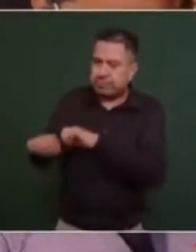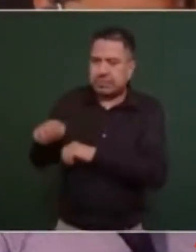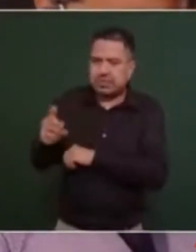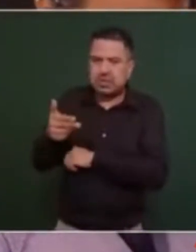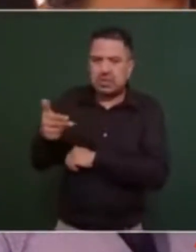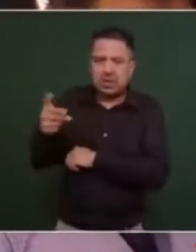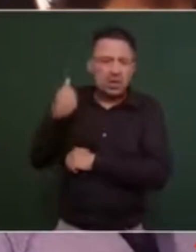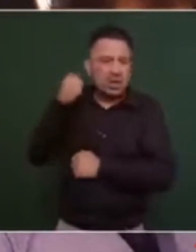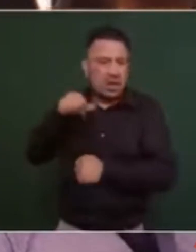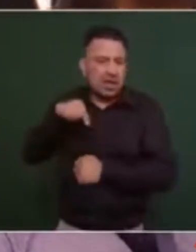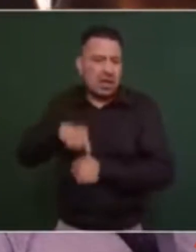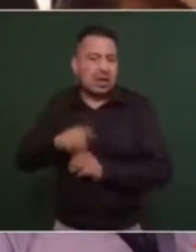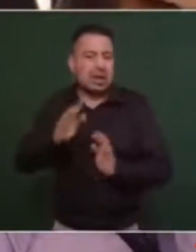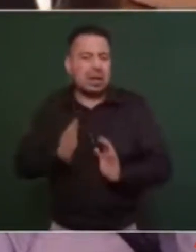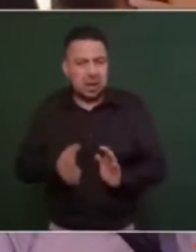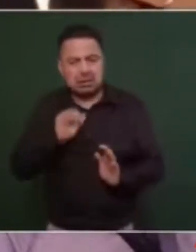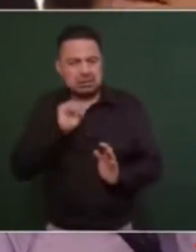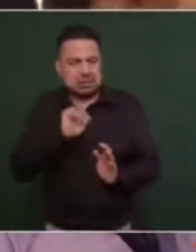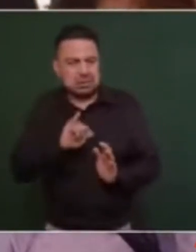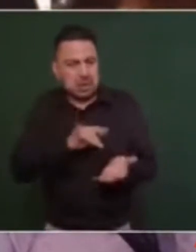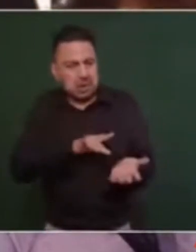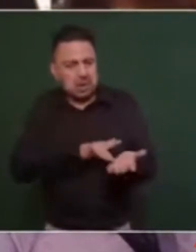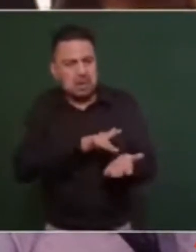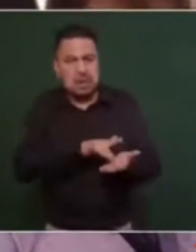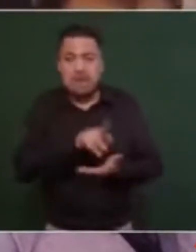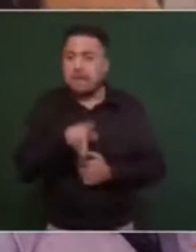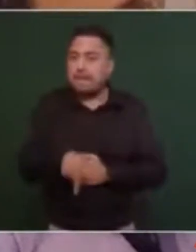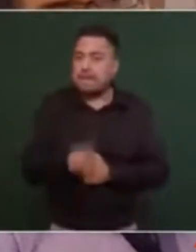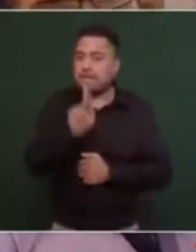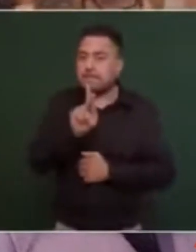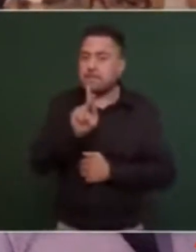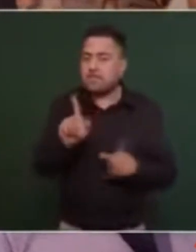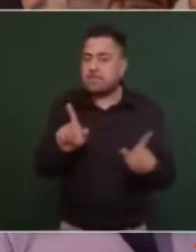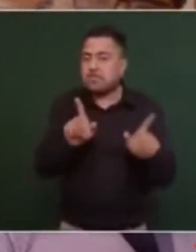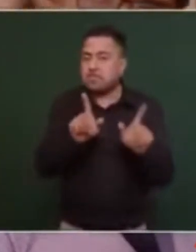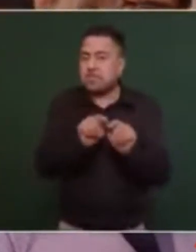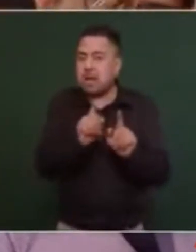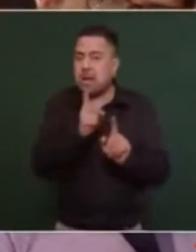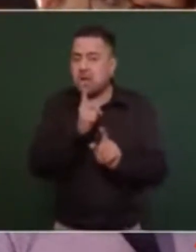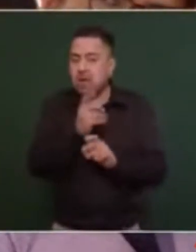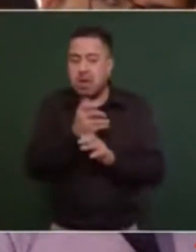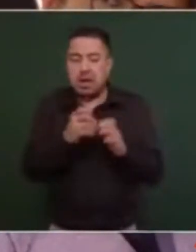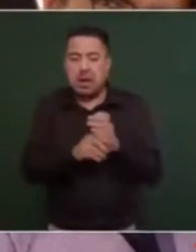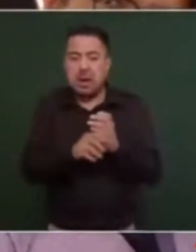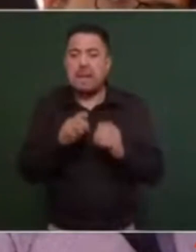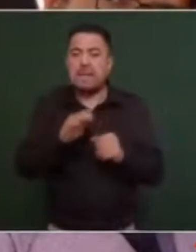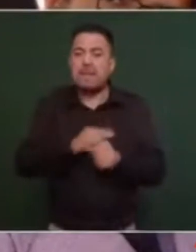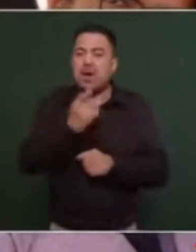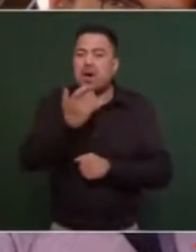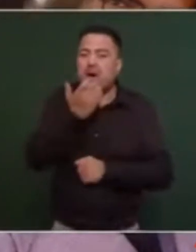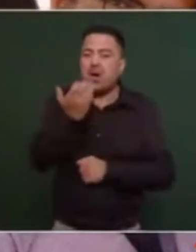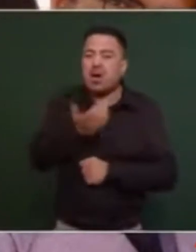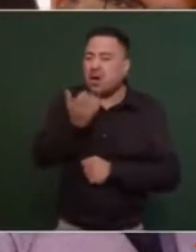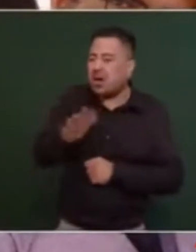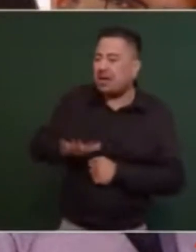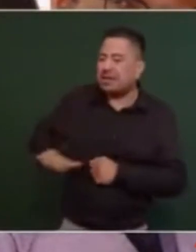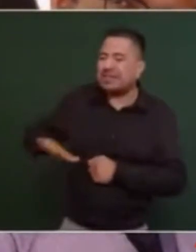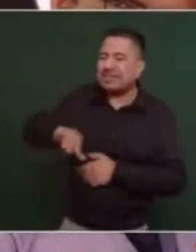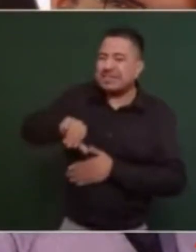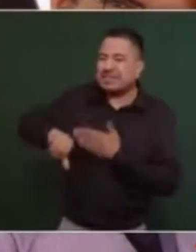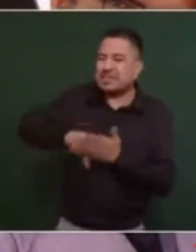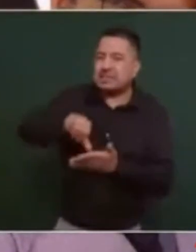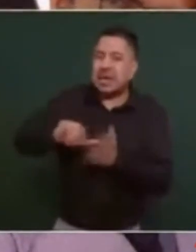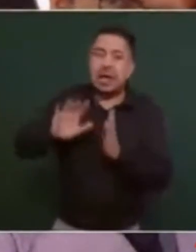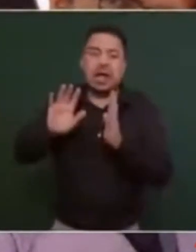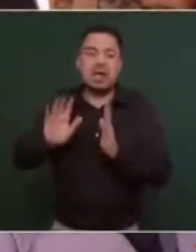Acapulco que van a apoyar, sin embargo es una sola parte porque lo que es la parte tradicional ya muchos hoteles